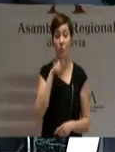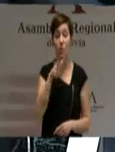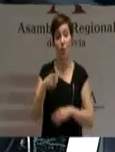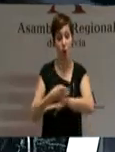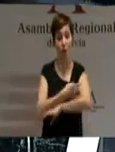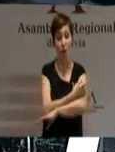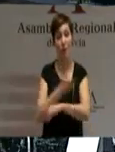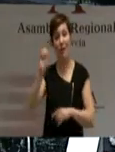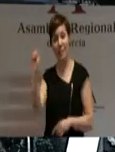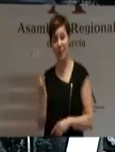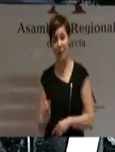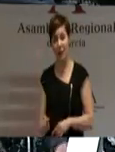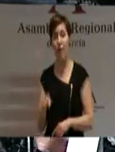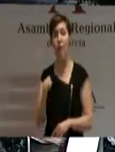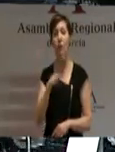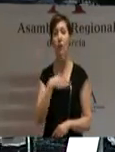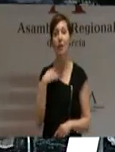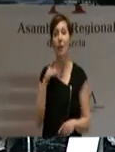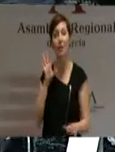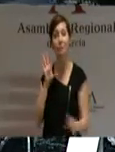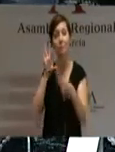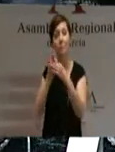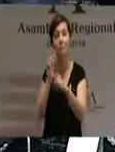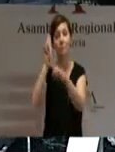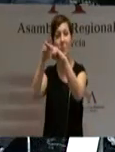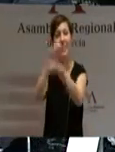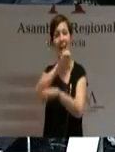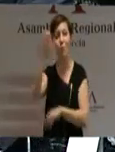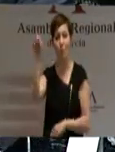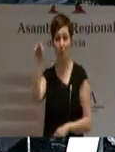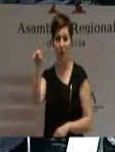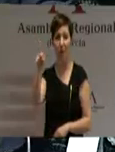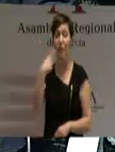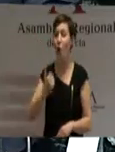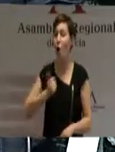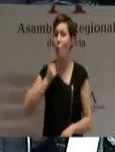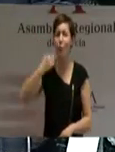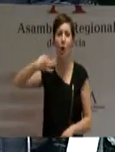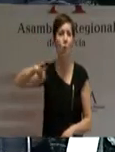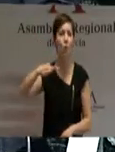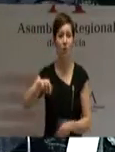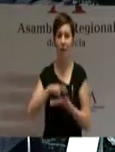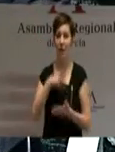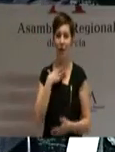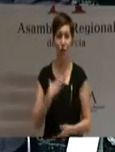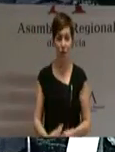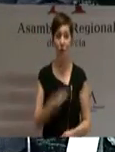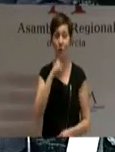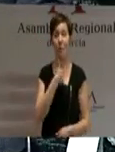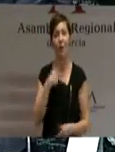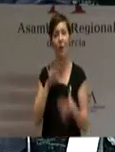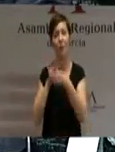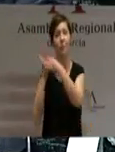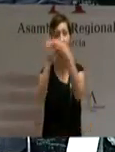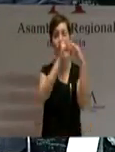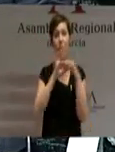nos conecte con Europa se convierte en una oportunidad única en nuestra economía regional al vincularnos con el resto de